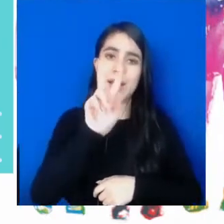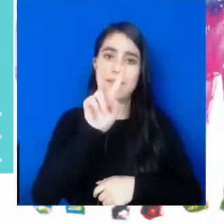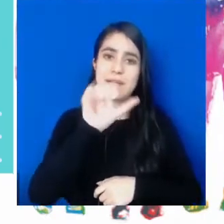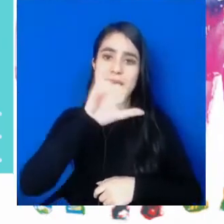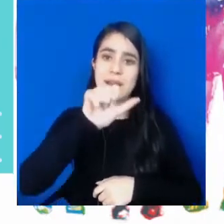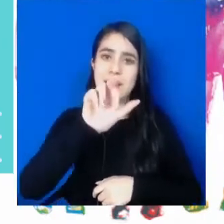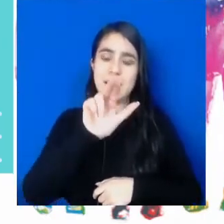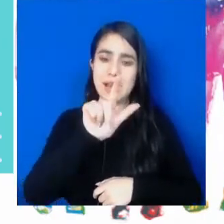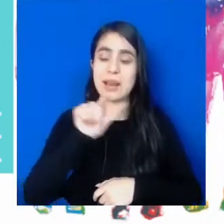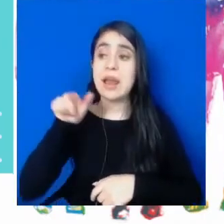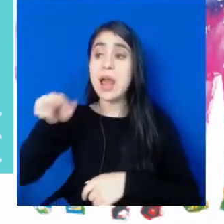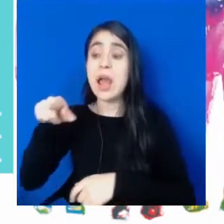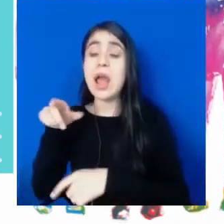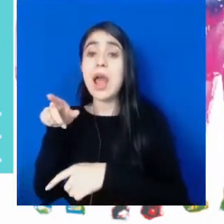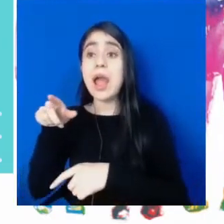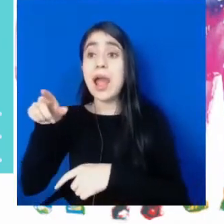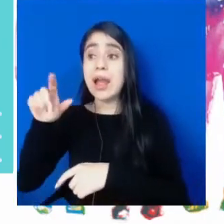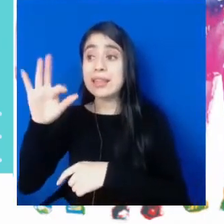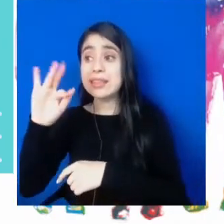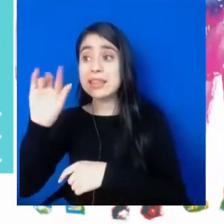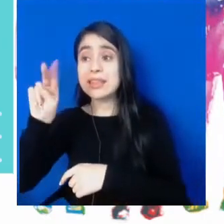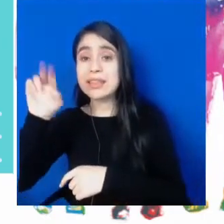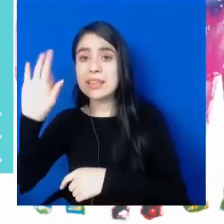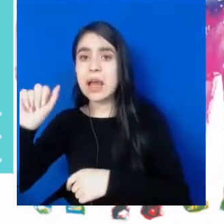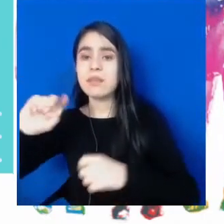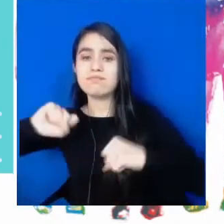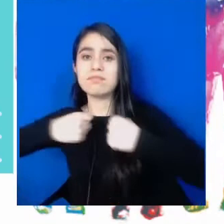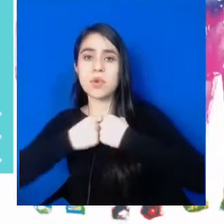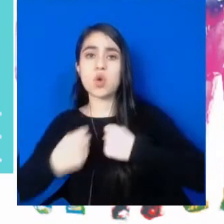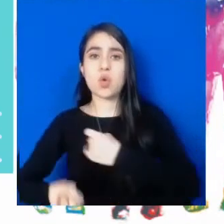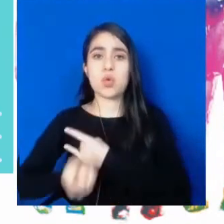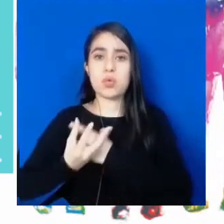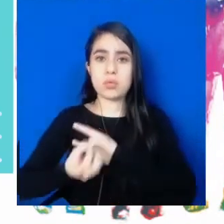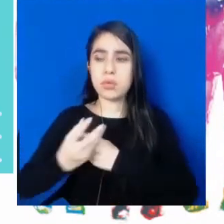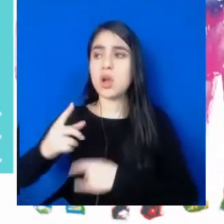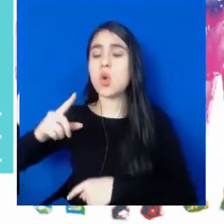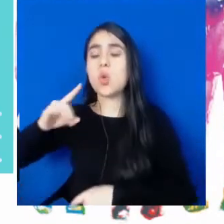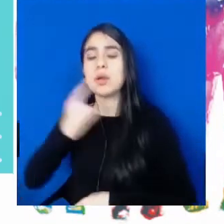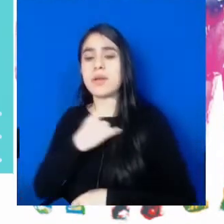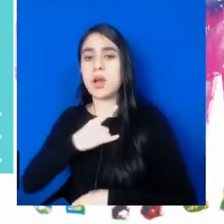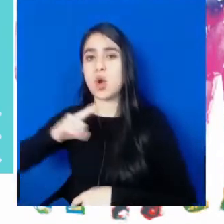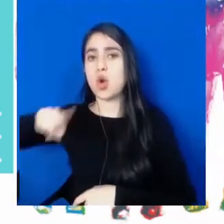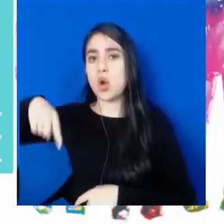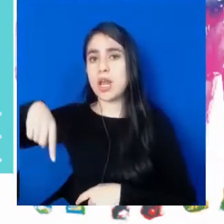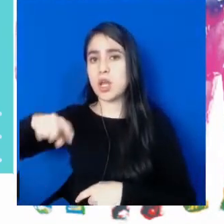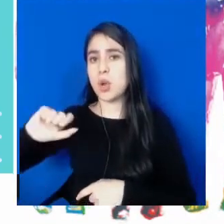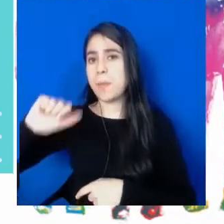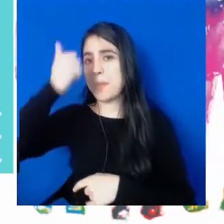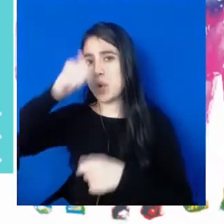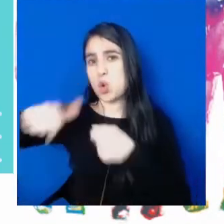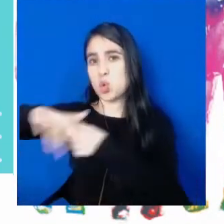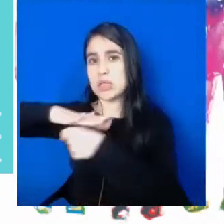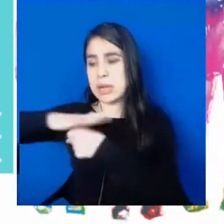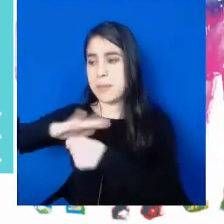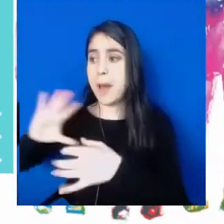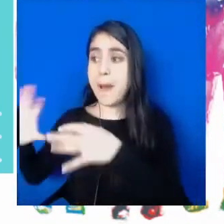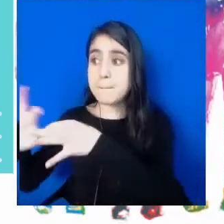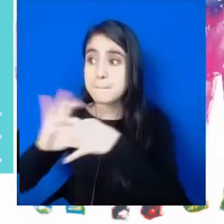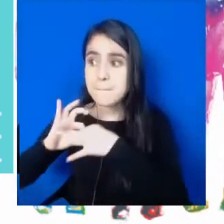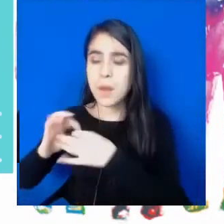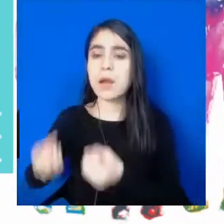nos encontramos junto con la Universidad Pedagógica Nacional, la Universidad Colegio Mayor de Cundinamarca, y allí